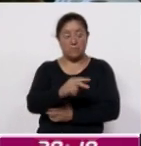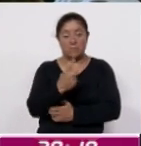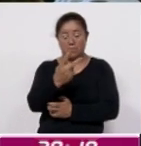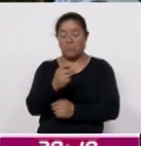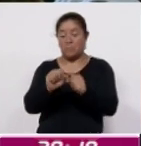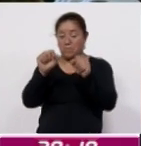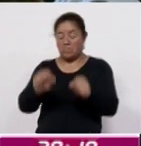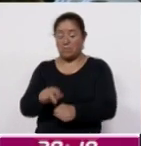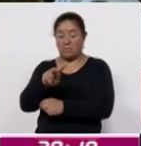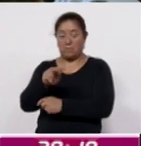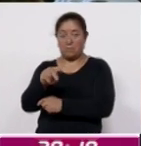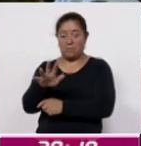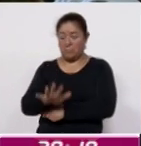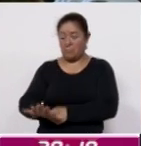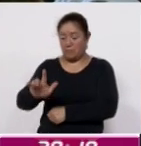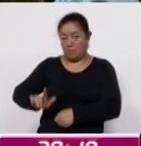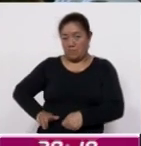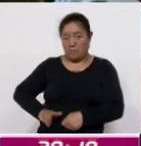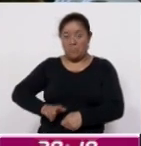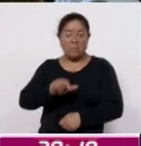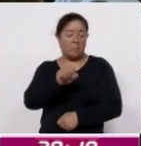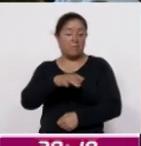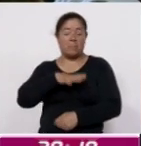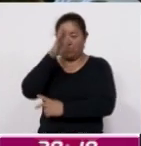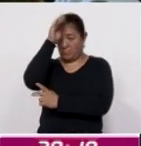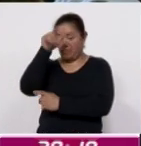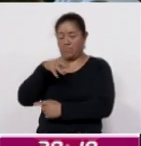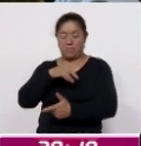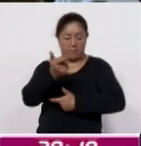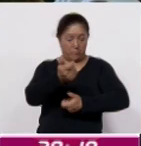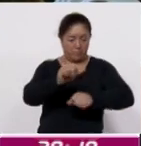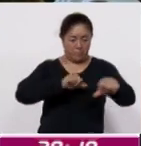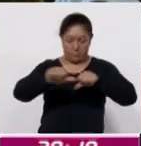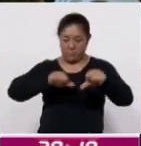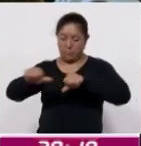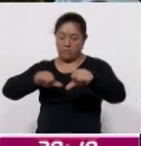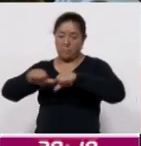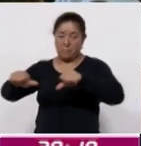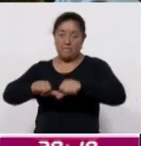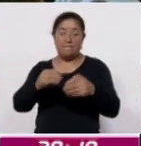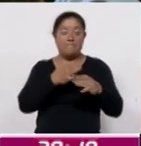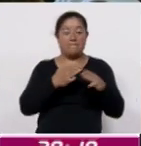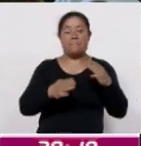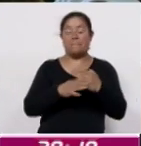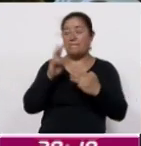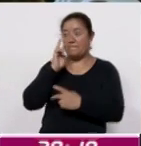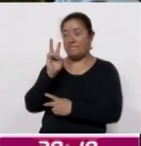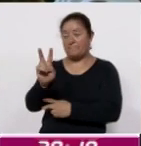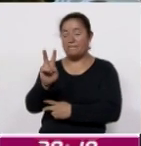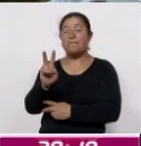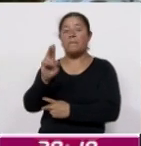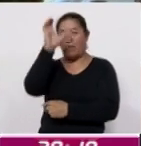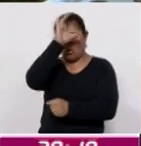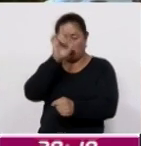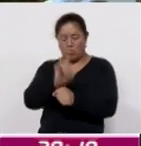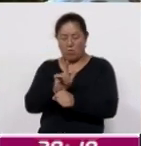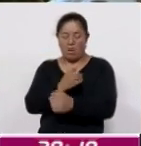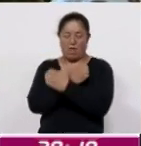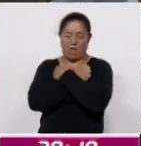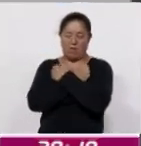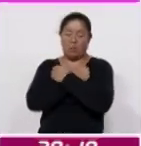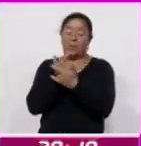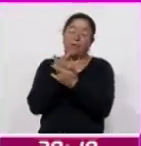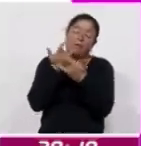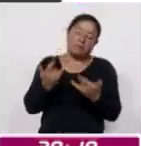televisión pública. Con este acuerdo se fomentará el intercambio y difusión de contenidos y materiales audiovisuales culturales, educativos e históricos.